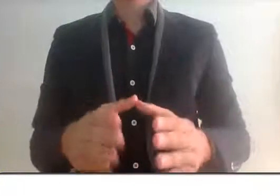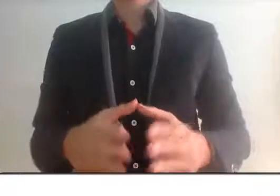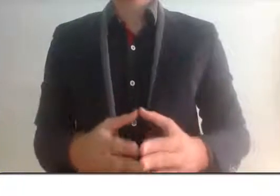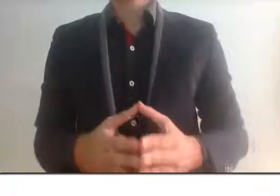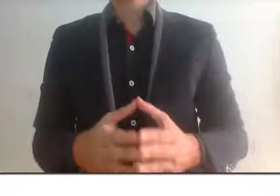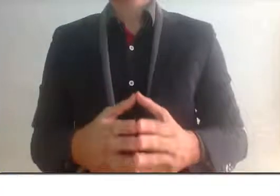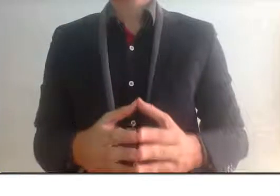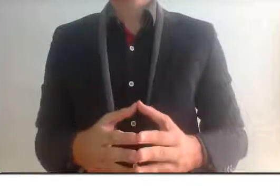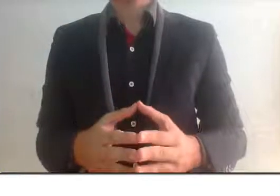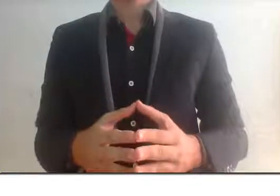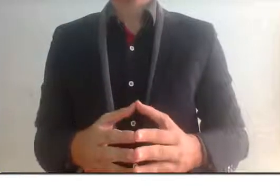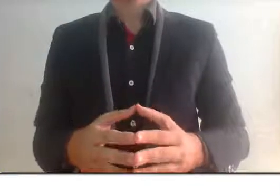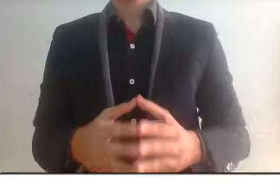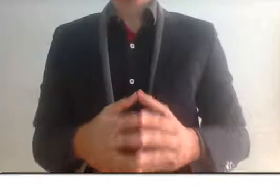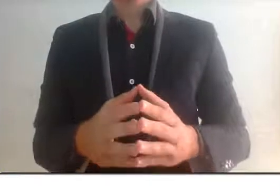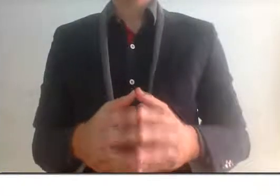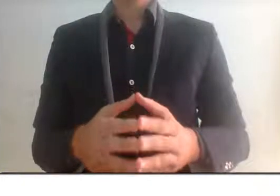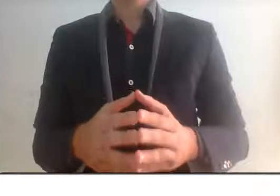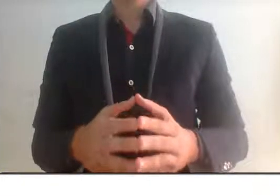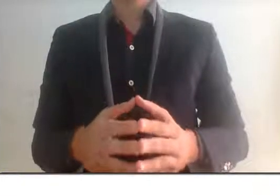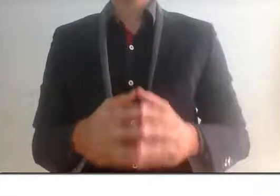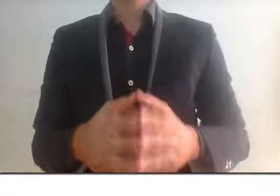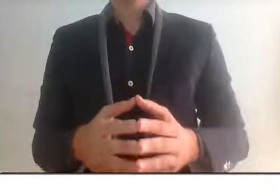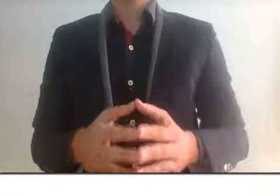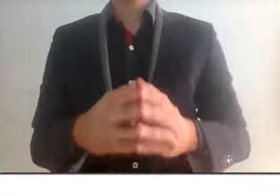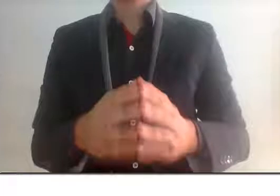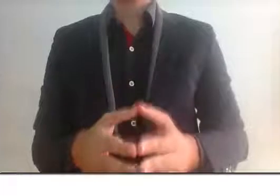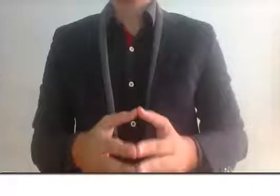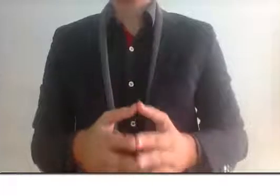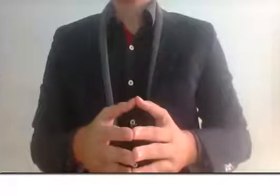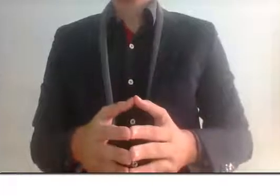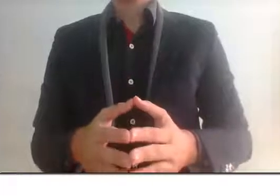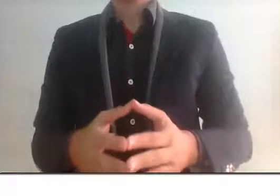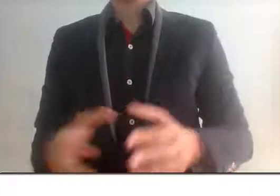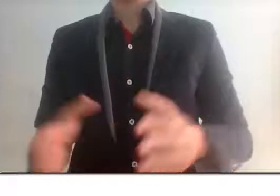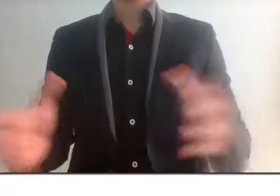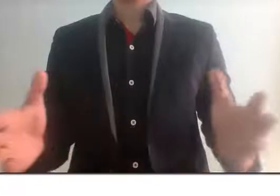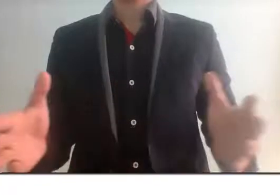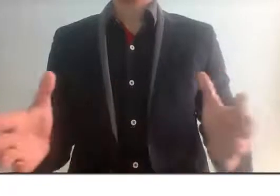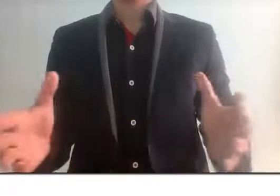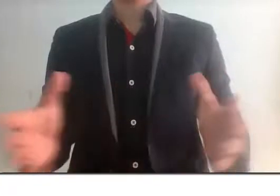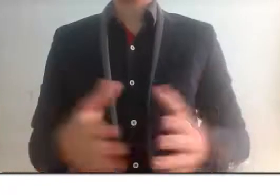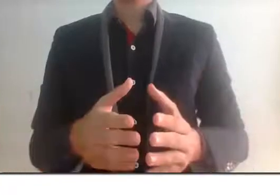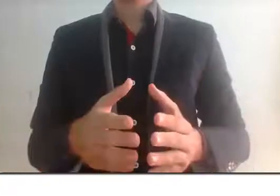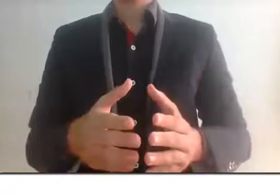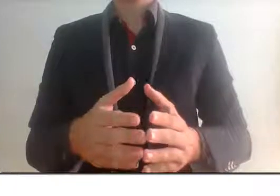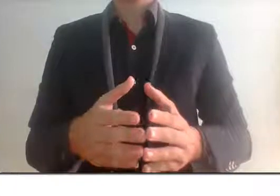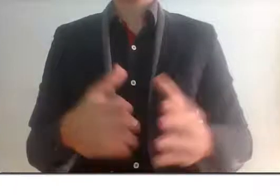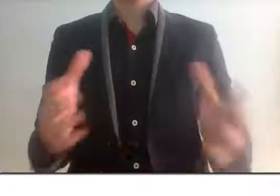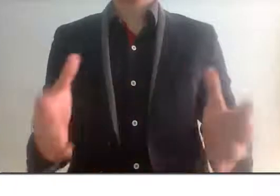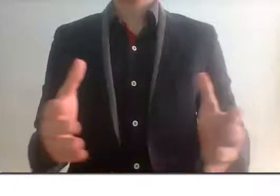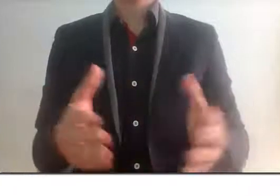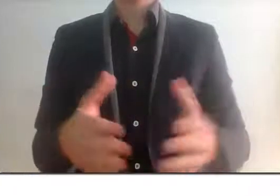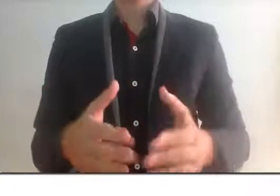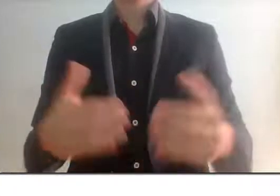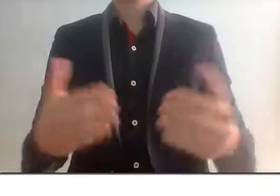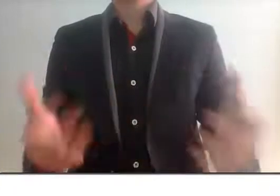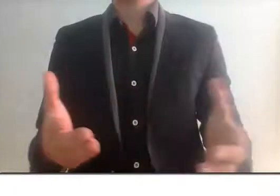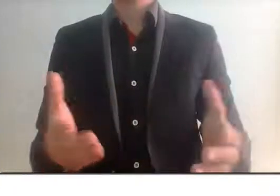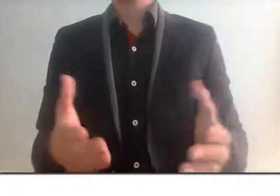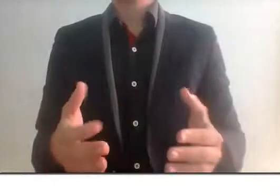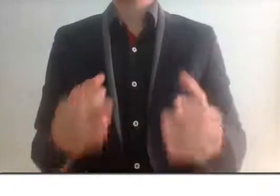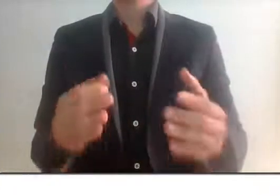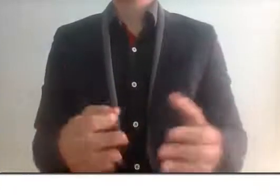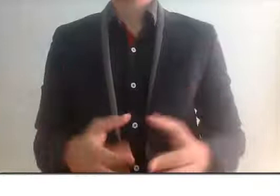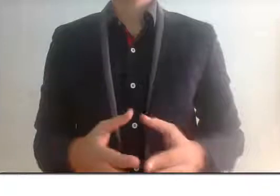van a ver algo muy interesante, que esa cantidad sí existió y que se derivó para otros fines, menos para